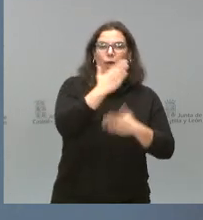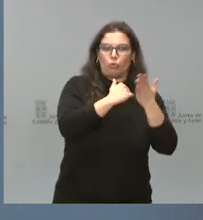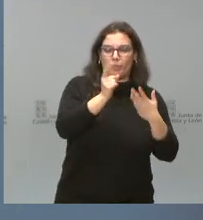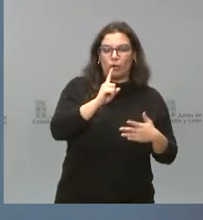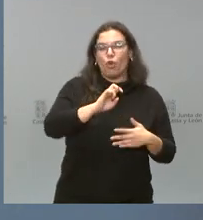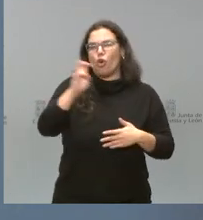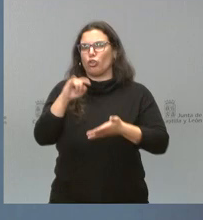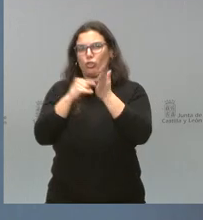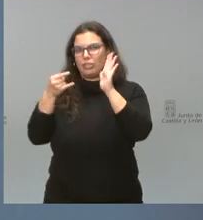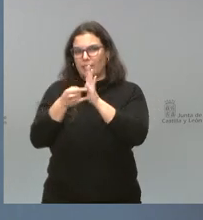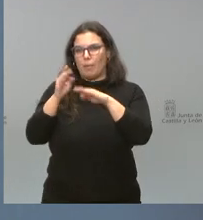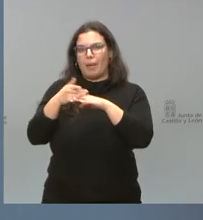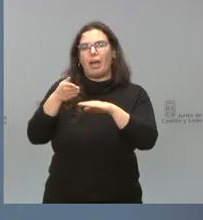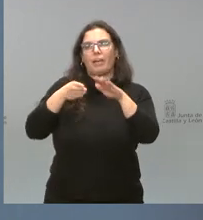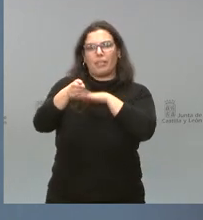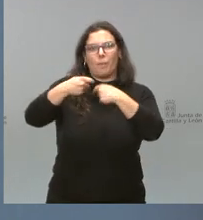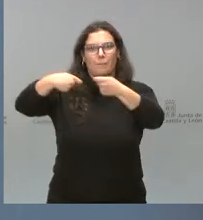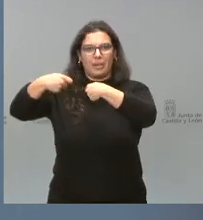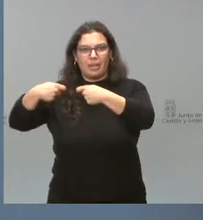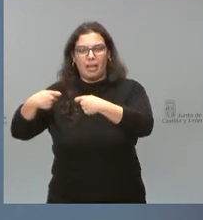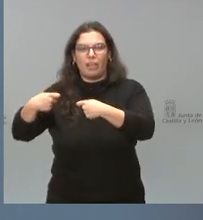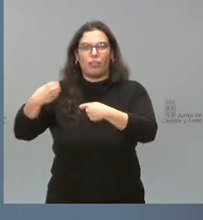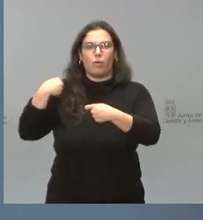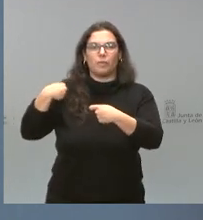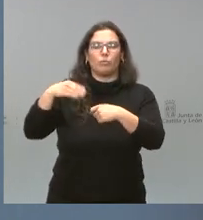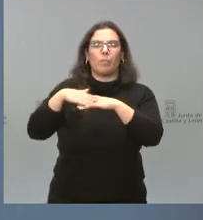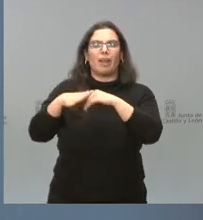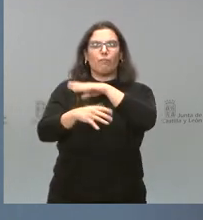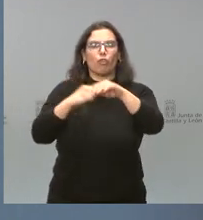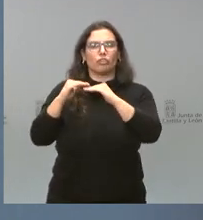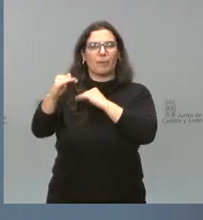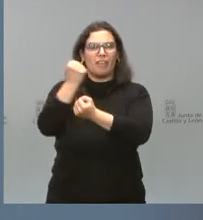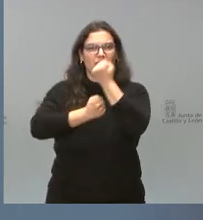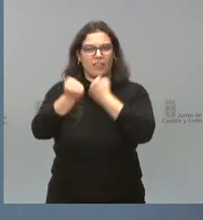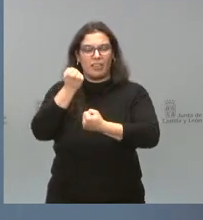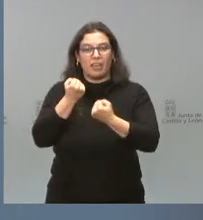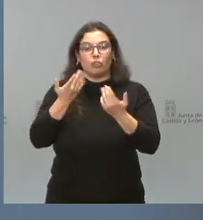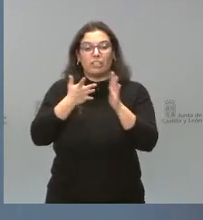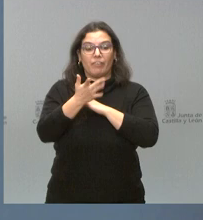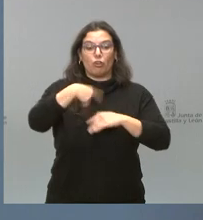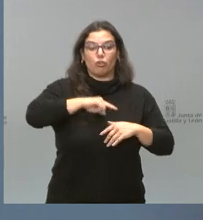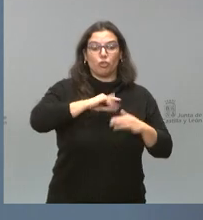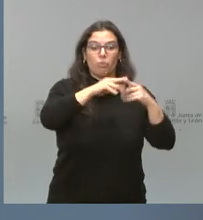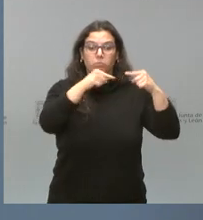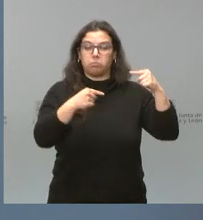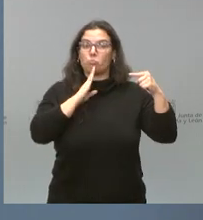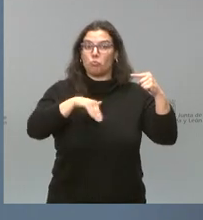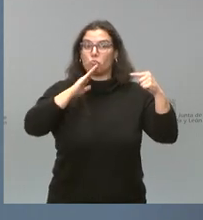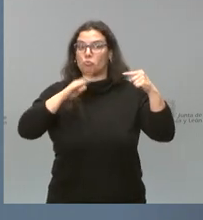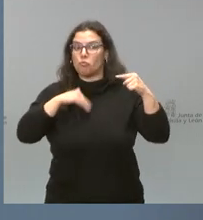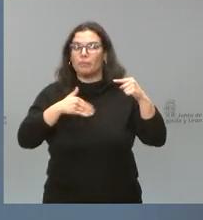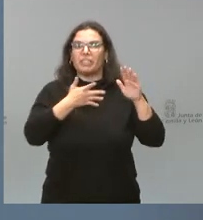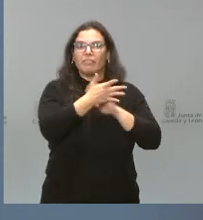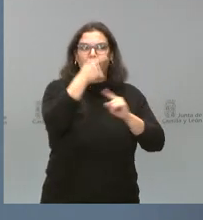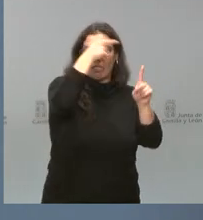través de otros mecanismos de acceso al mercado o un fondo de facilidad financiera. En definitiva, nuestra adecuada solvencia nos permite disponer de otras vías